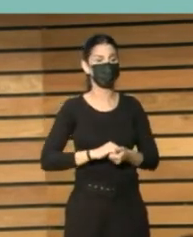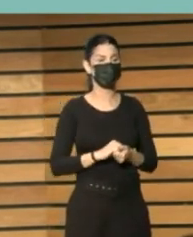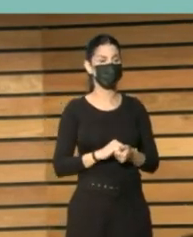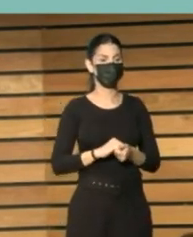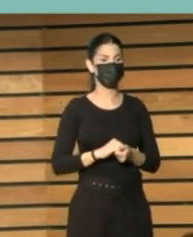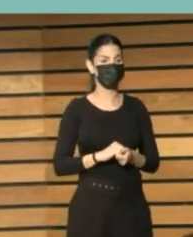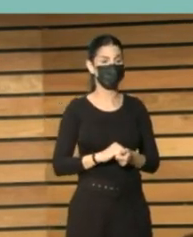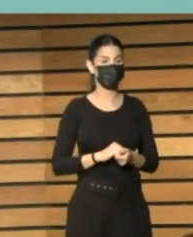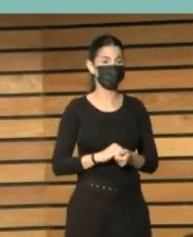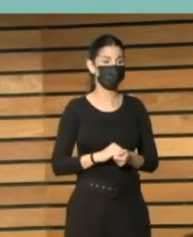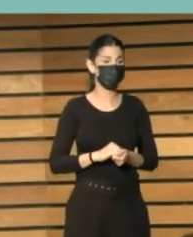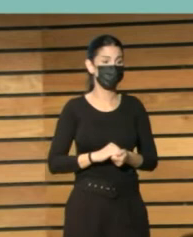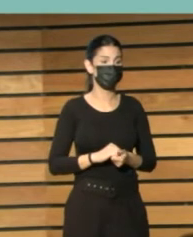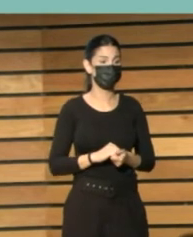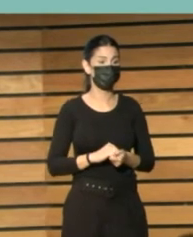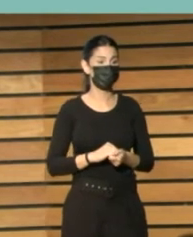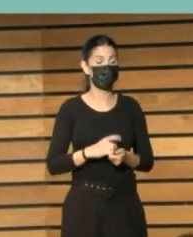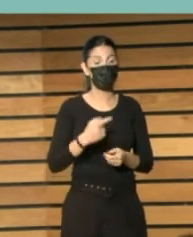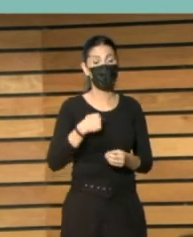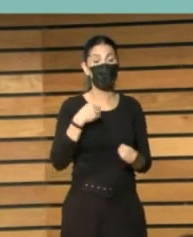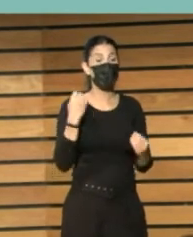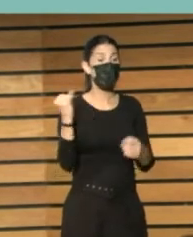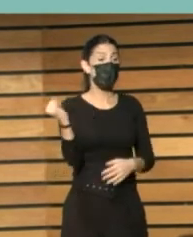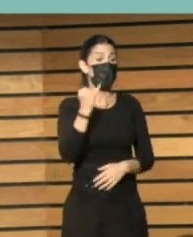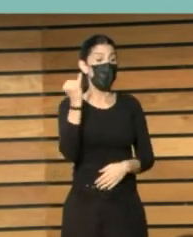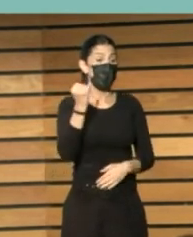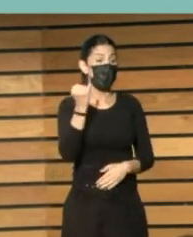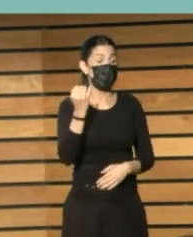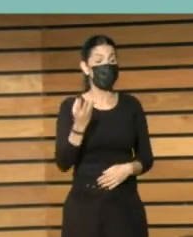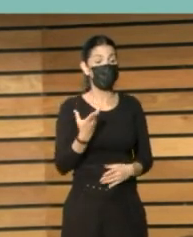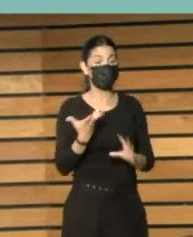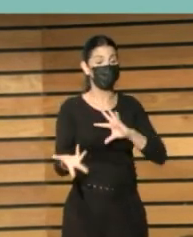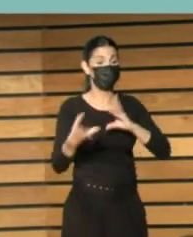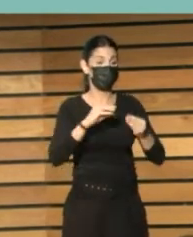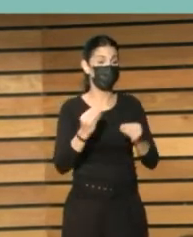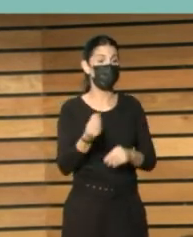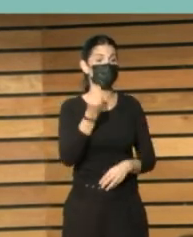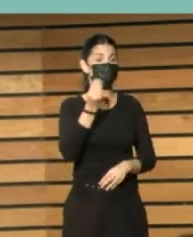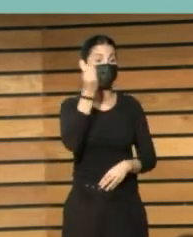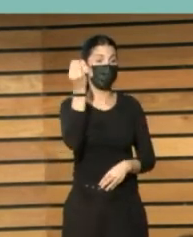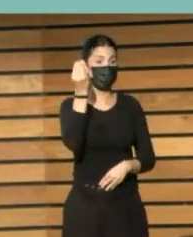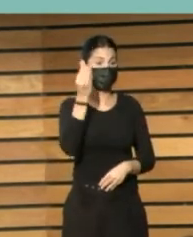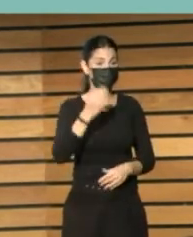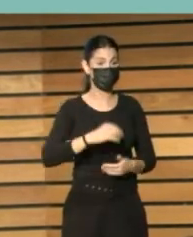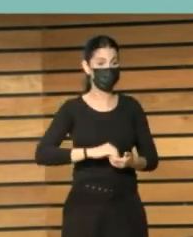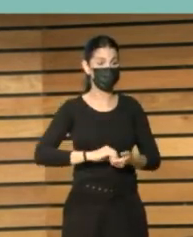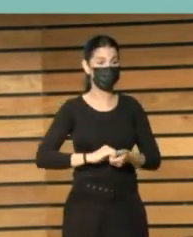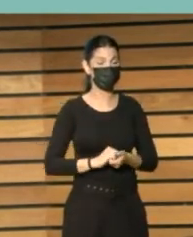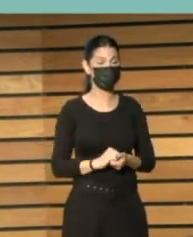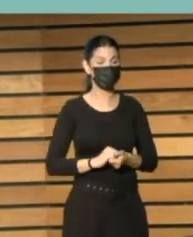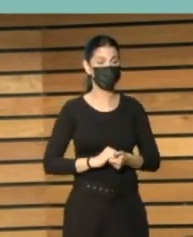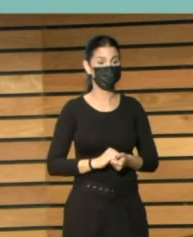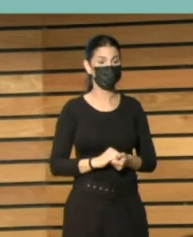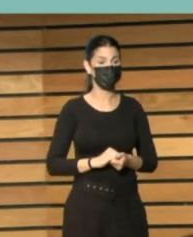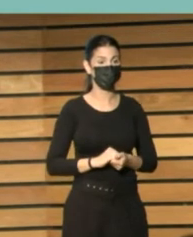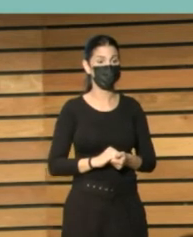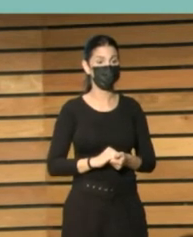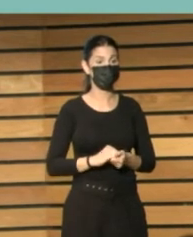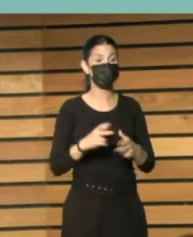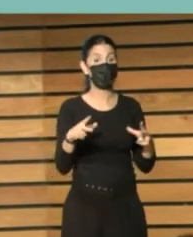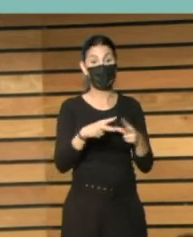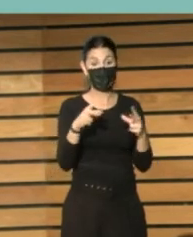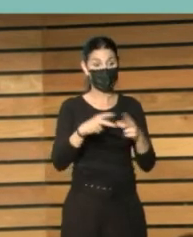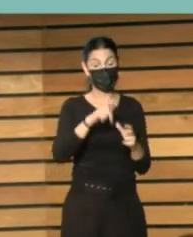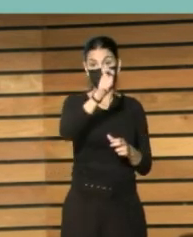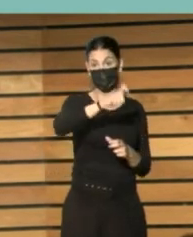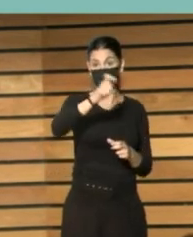se nos ocurre otra cosa sino que intentar mejorar y cambiarnos a mejor. Siempre además en el post de el servicio a la ciudadanía que es lo que nos